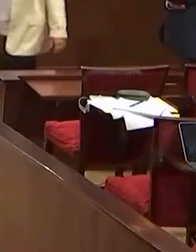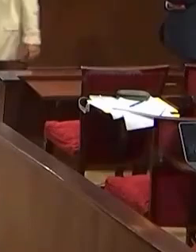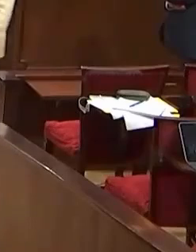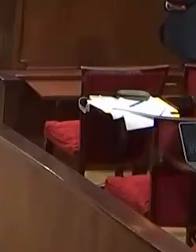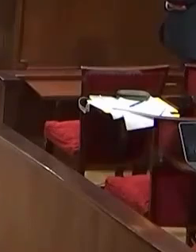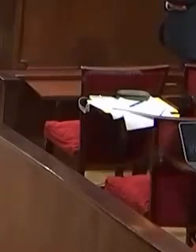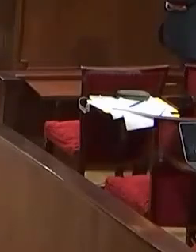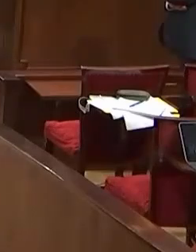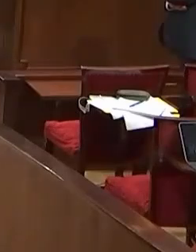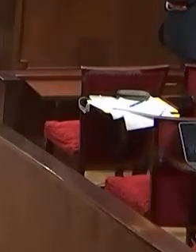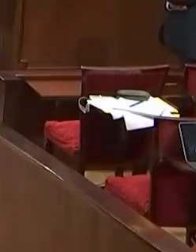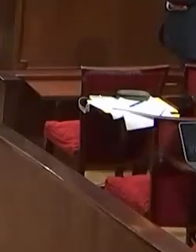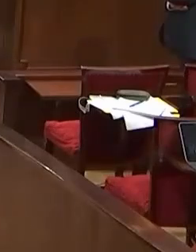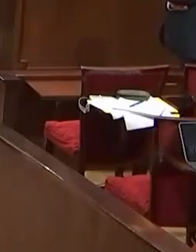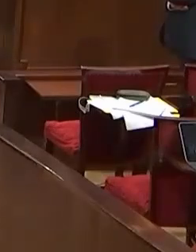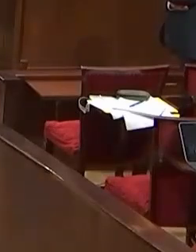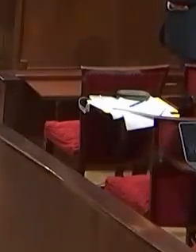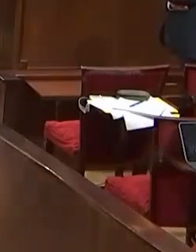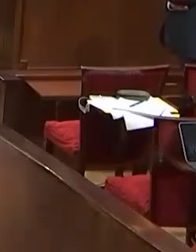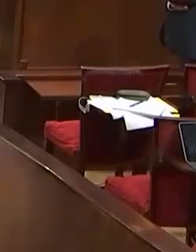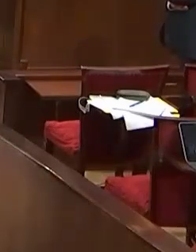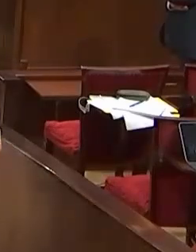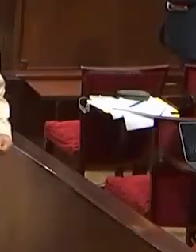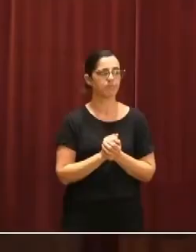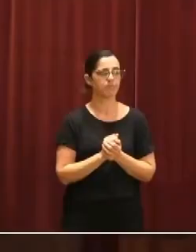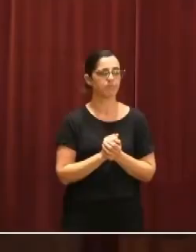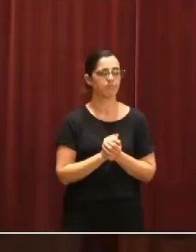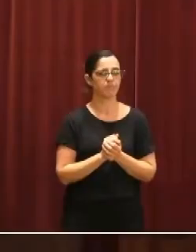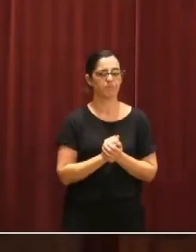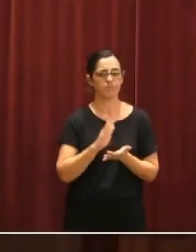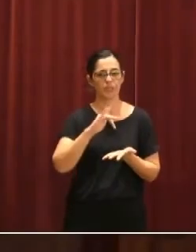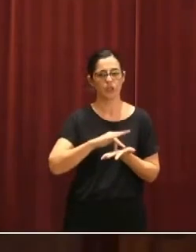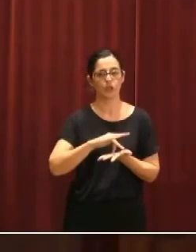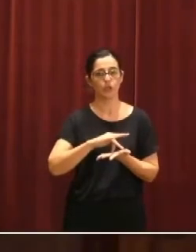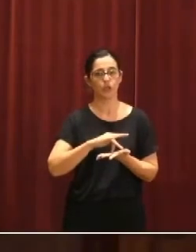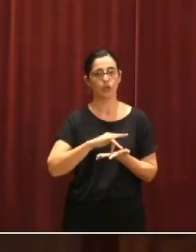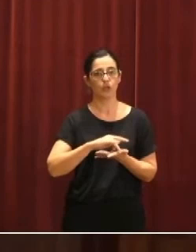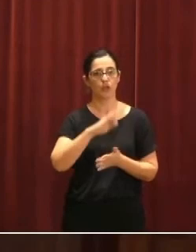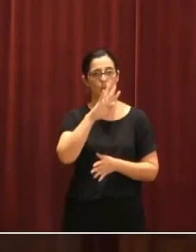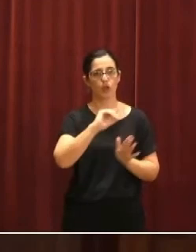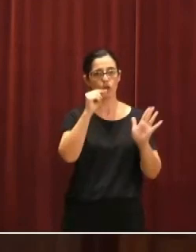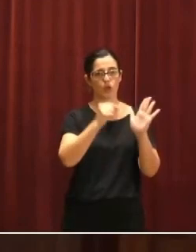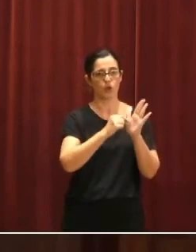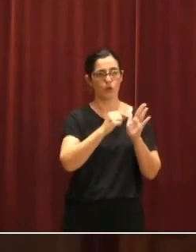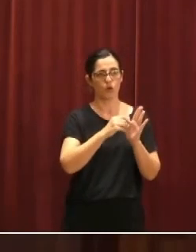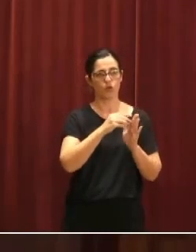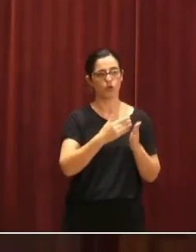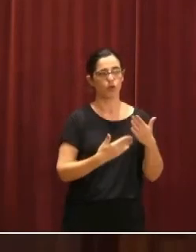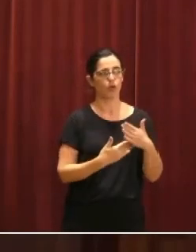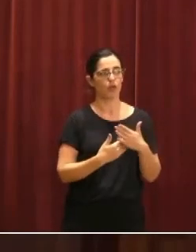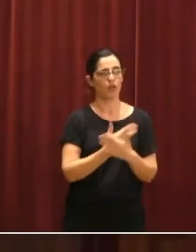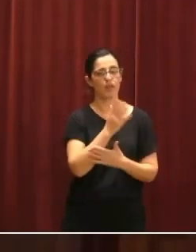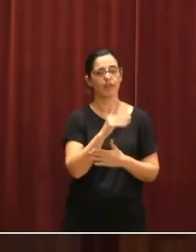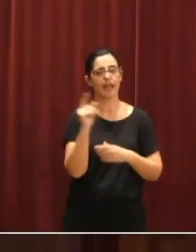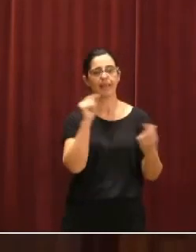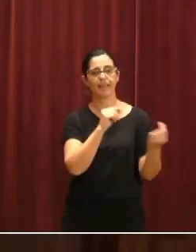Molina, militantes de izquierdas y víctimas de la represión. Se trata de las mismas diputadas socialistas que también